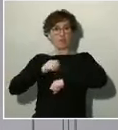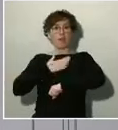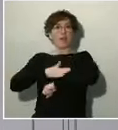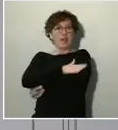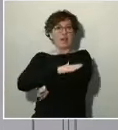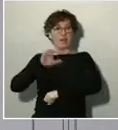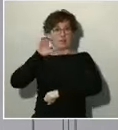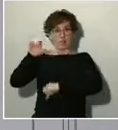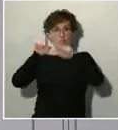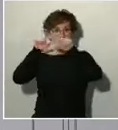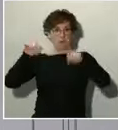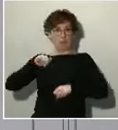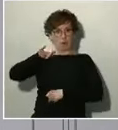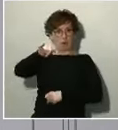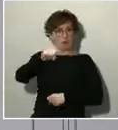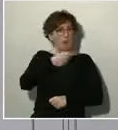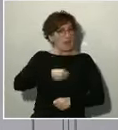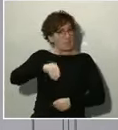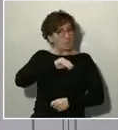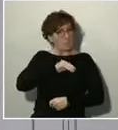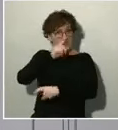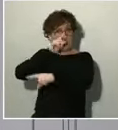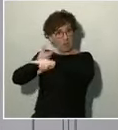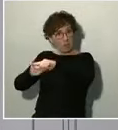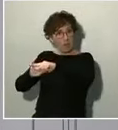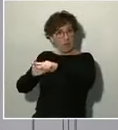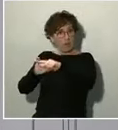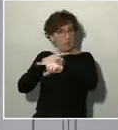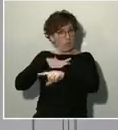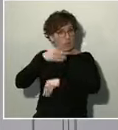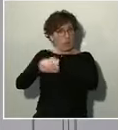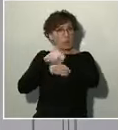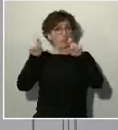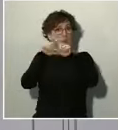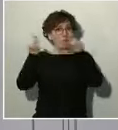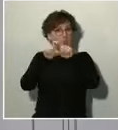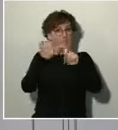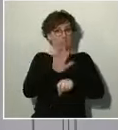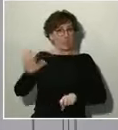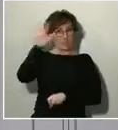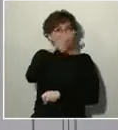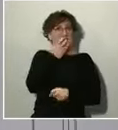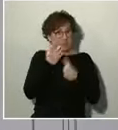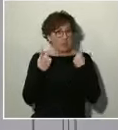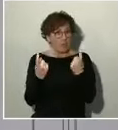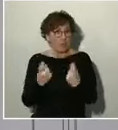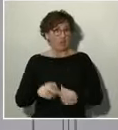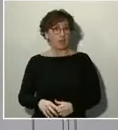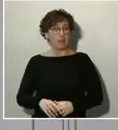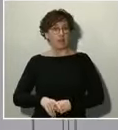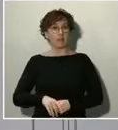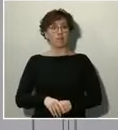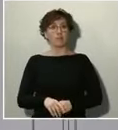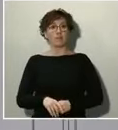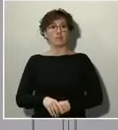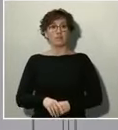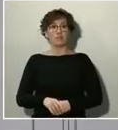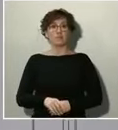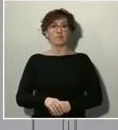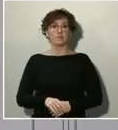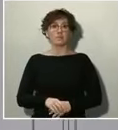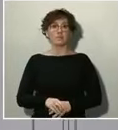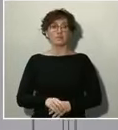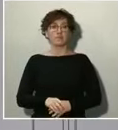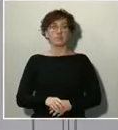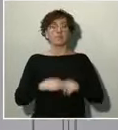a un punto similar con empresas nacionales si hiciese falta? Yo creo que es importante volver a